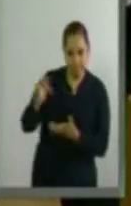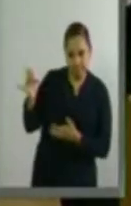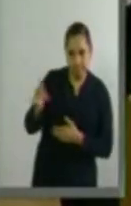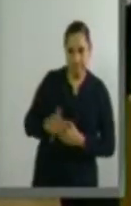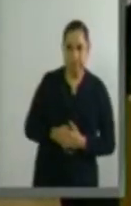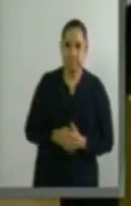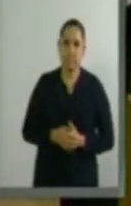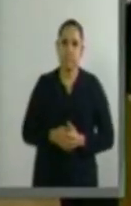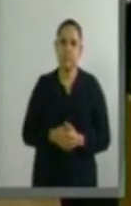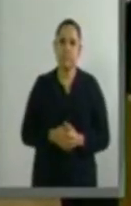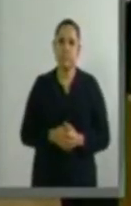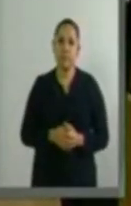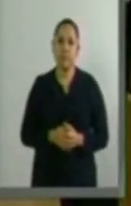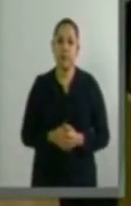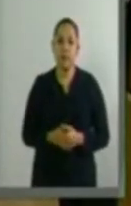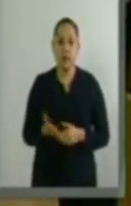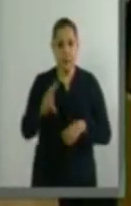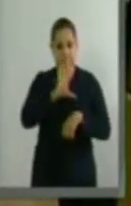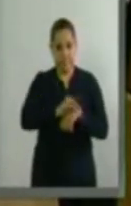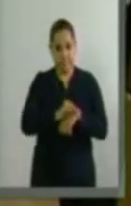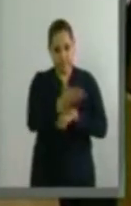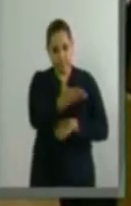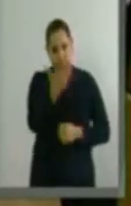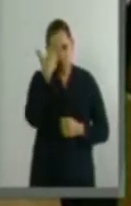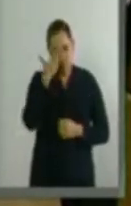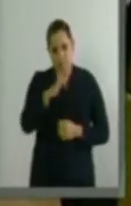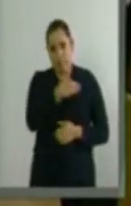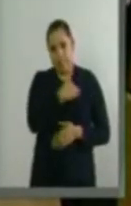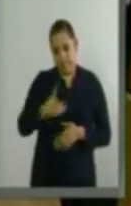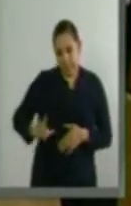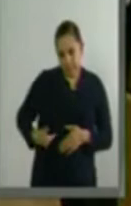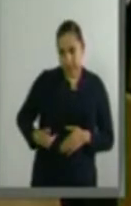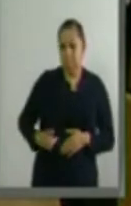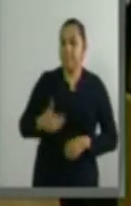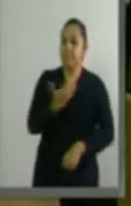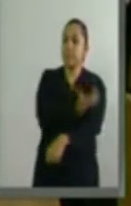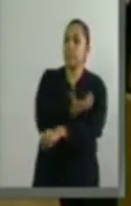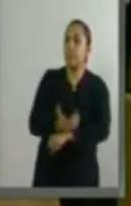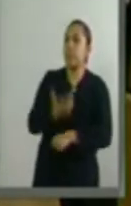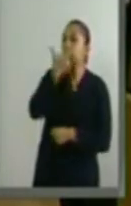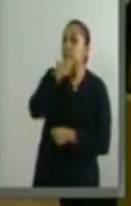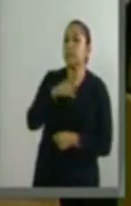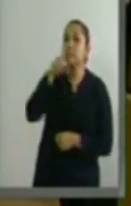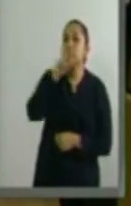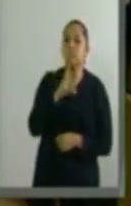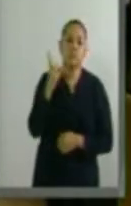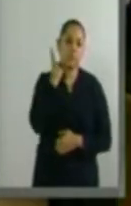Con su permiso, señora Presidenta, compañeras y compañeros legisladores.